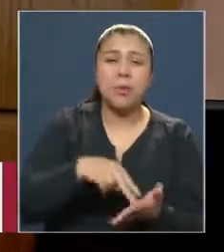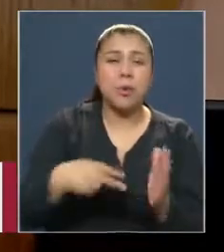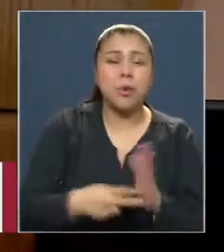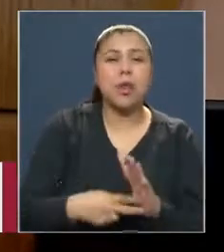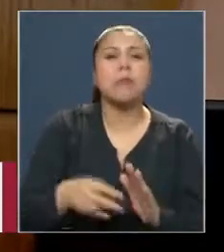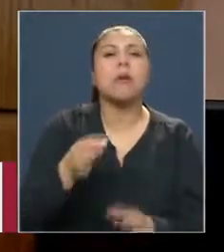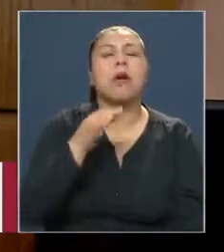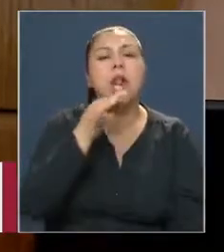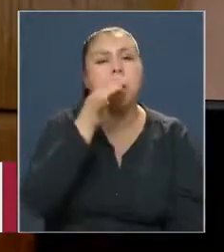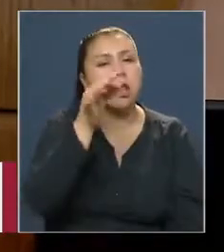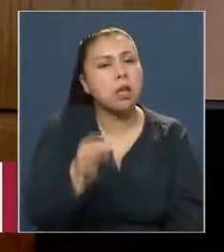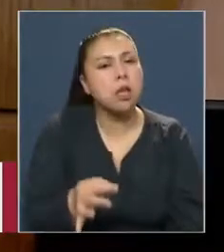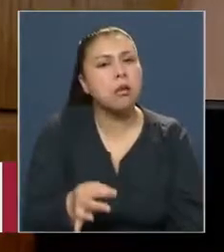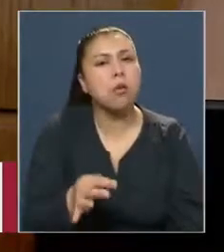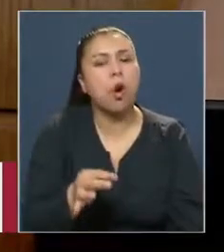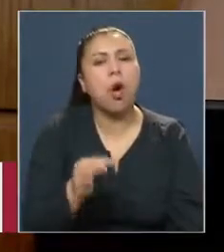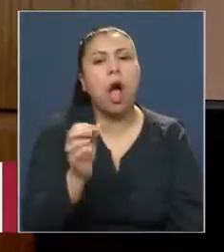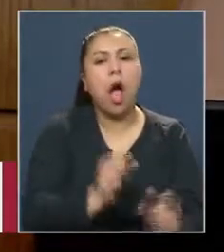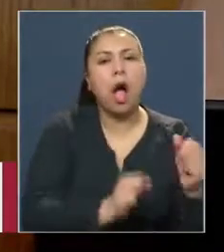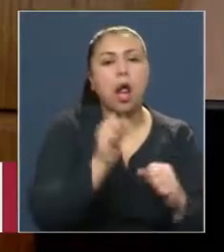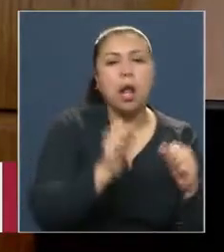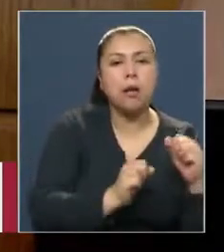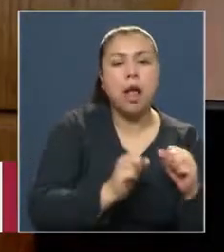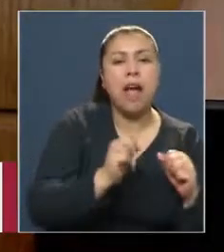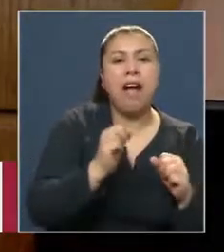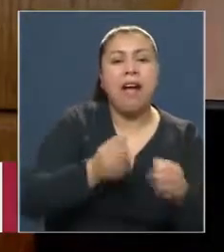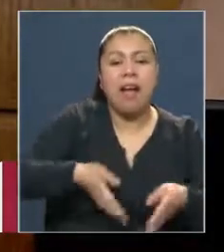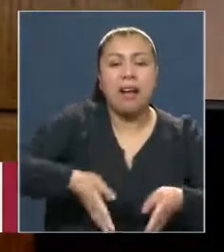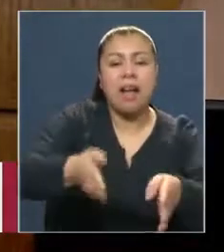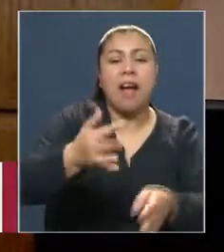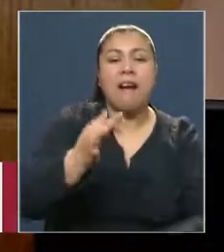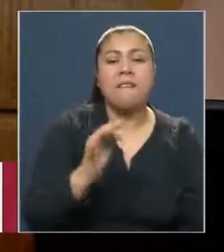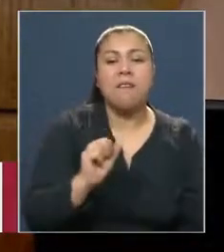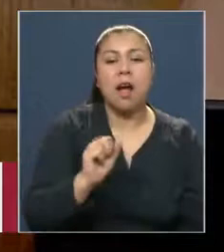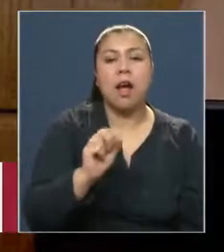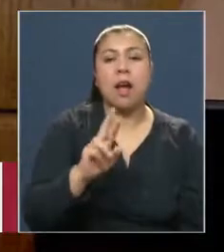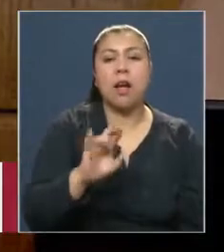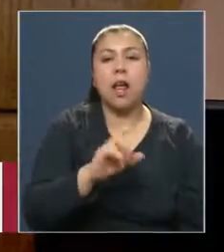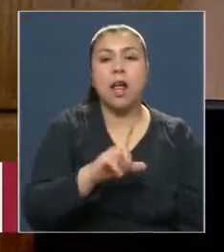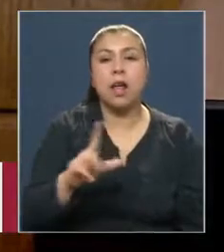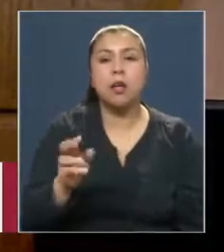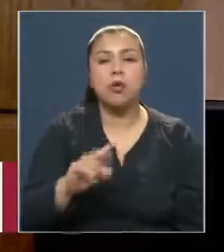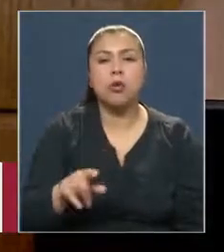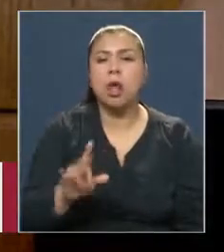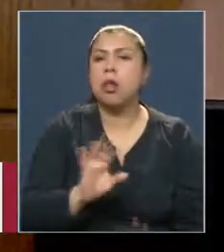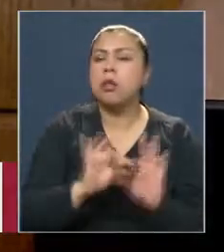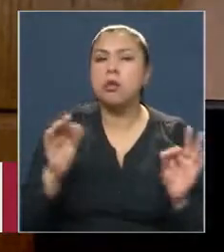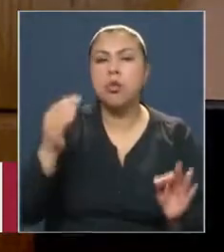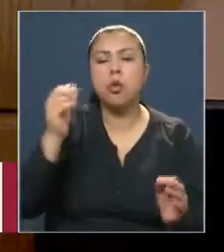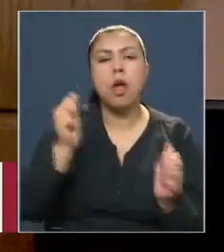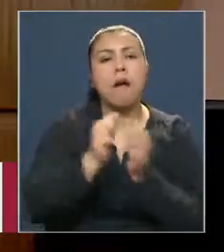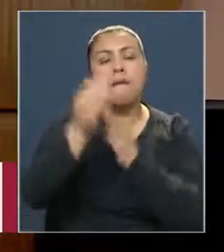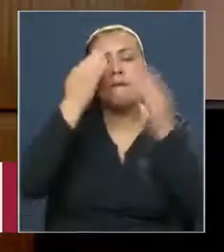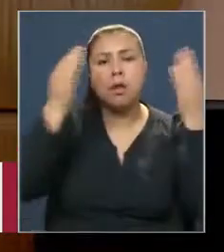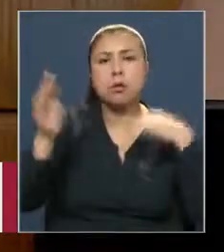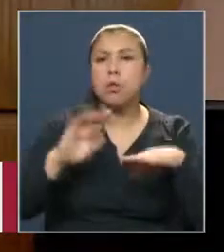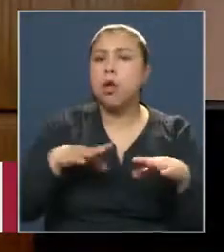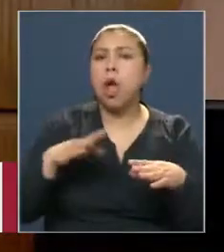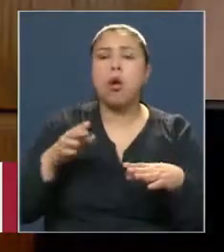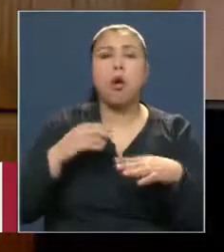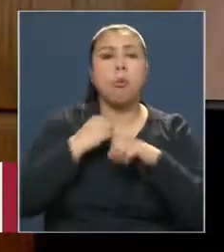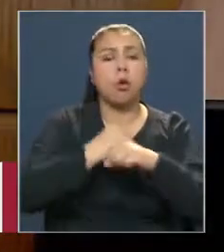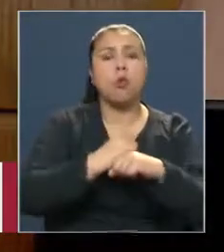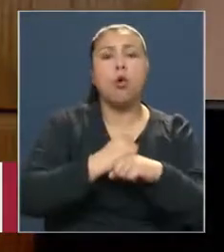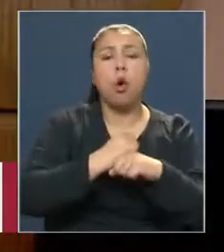Me refiero efectivamente a la concesión de la Ruta Farellones. Ningún vecino obviamente se opone a la idea de una modernización de esta